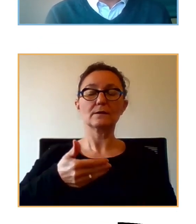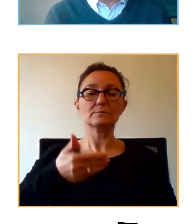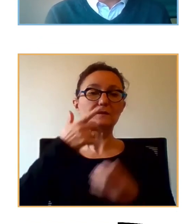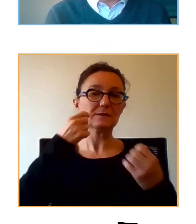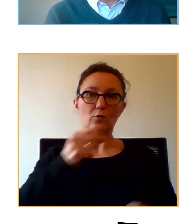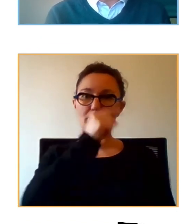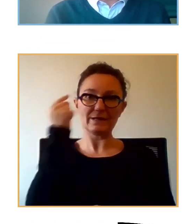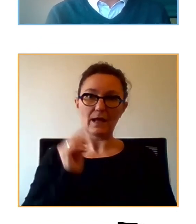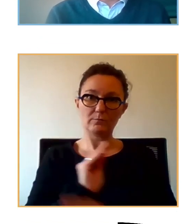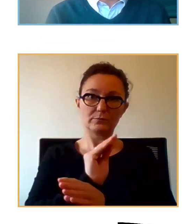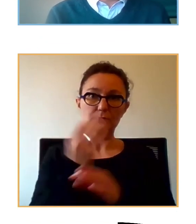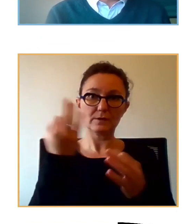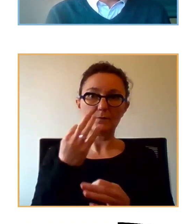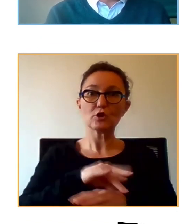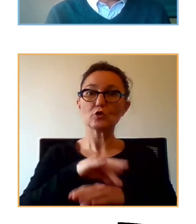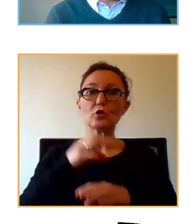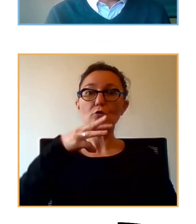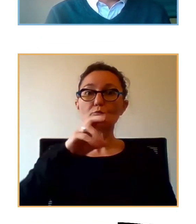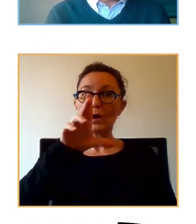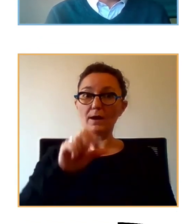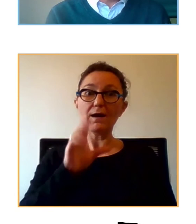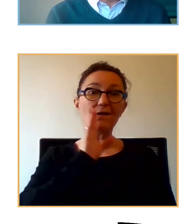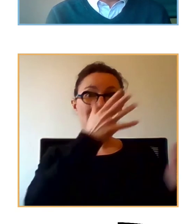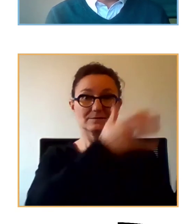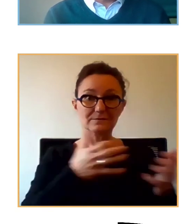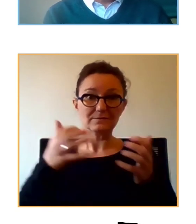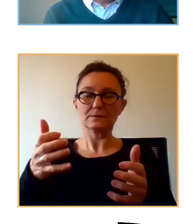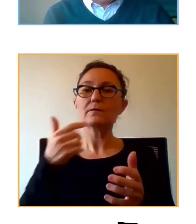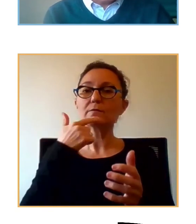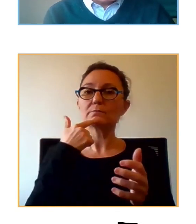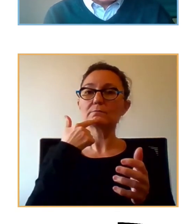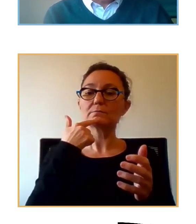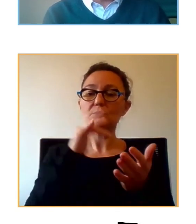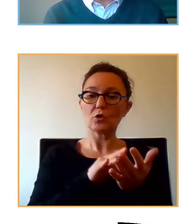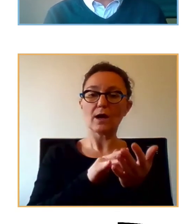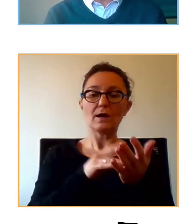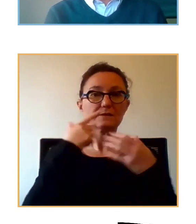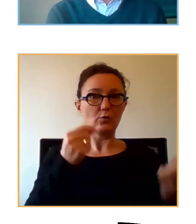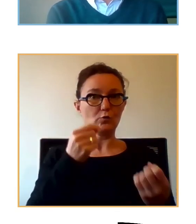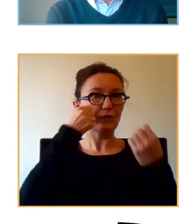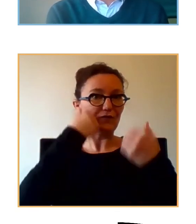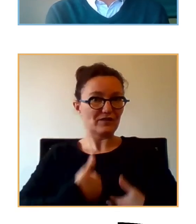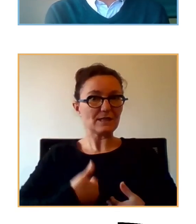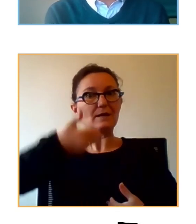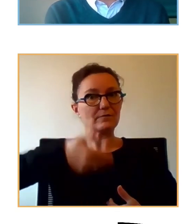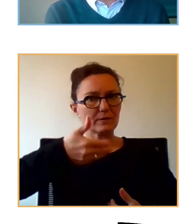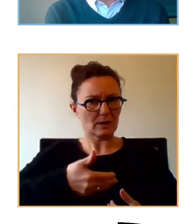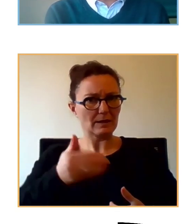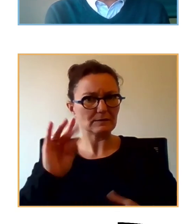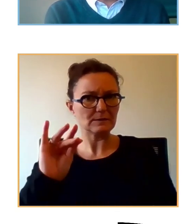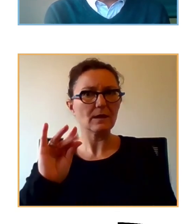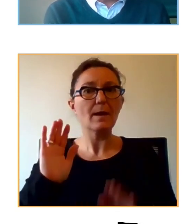Lo decía el doctor Muela, estamos pasando por la parte de la salud física, lo cual es esencial, pero vamos a